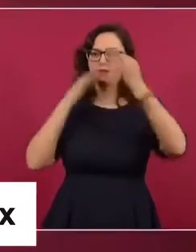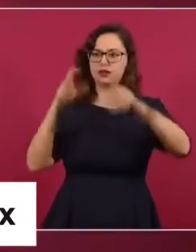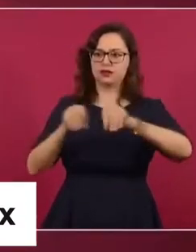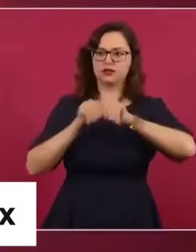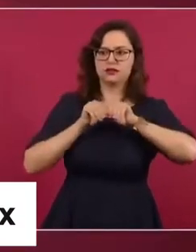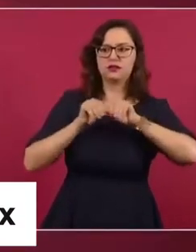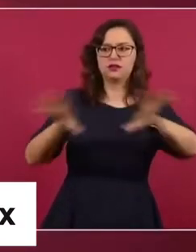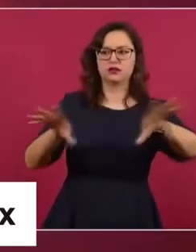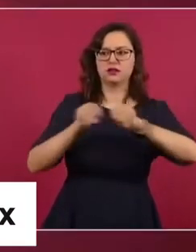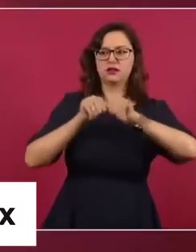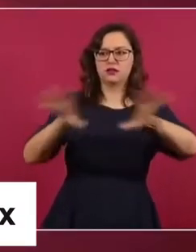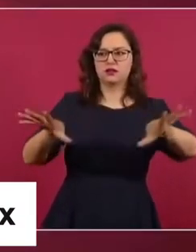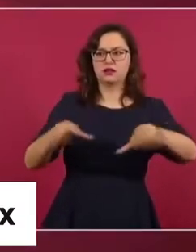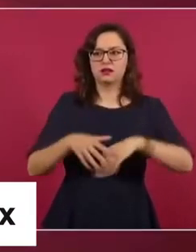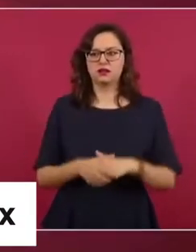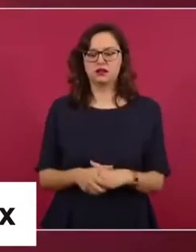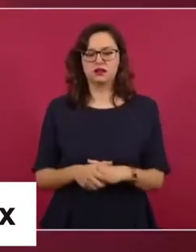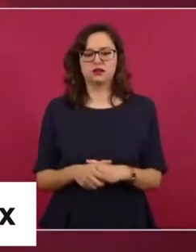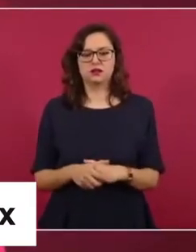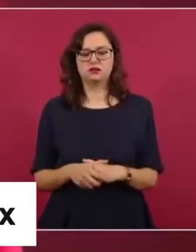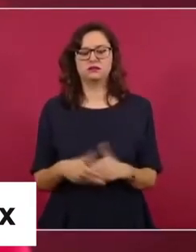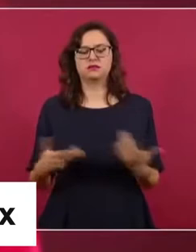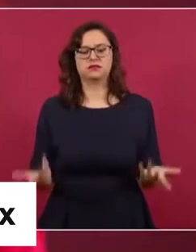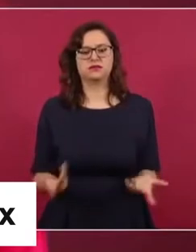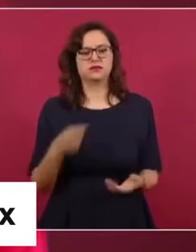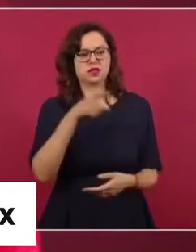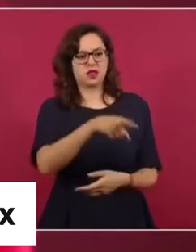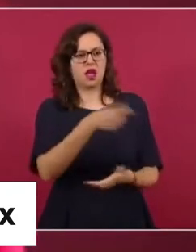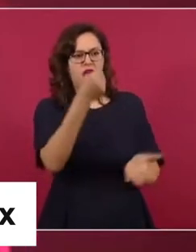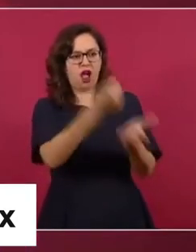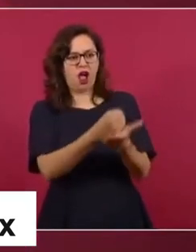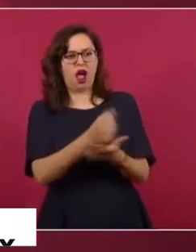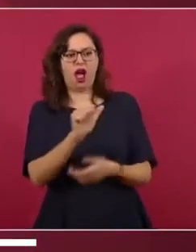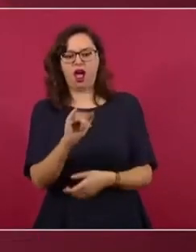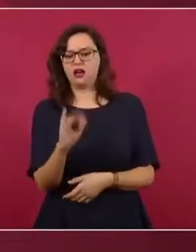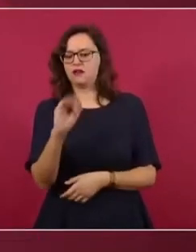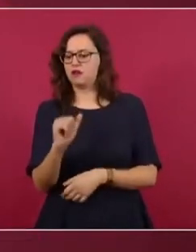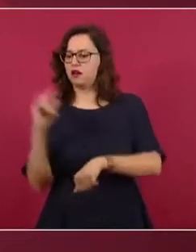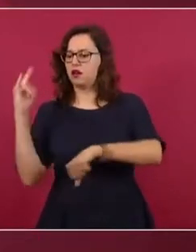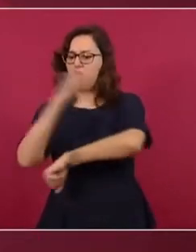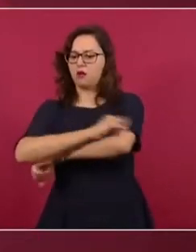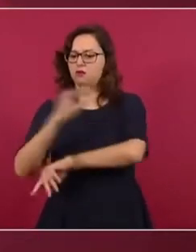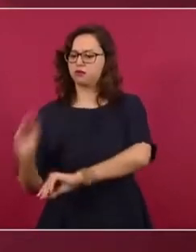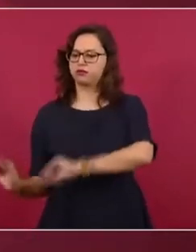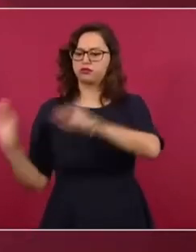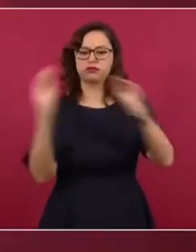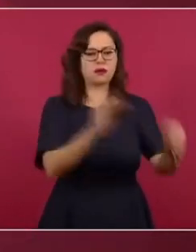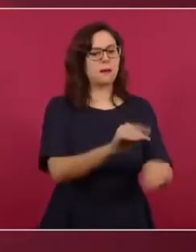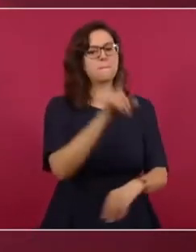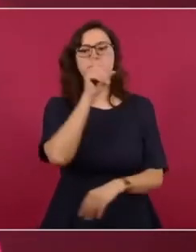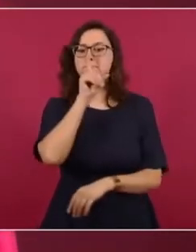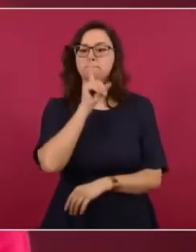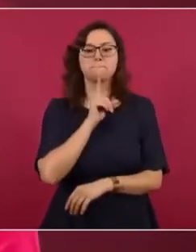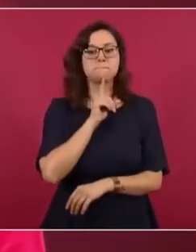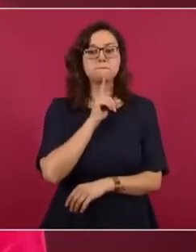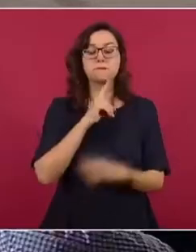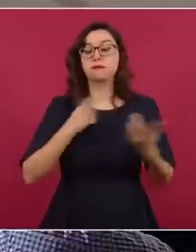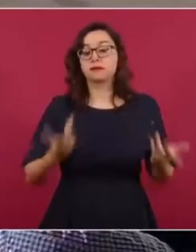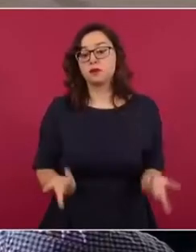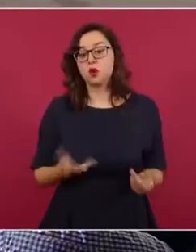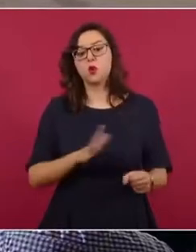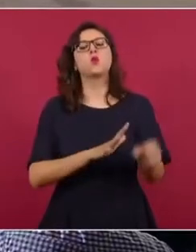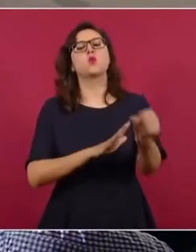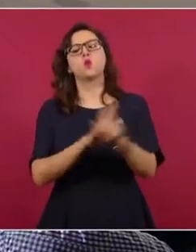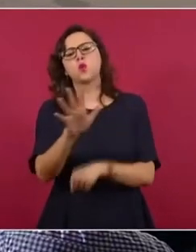se obliga a las aerolíneas a migrar a la IFA, lo cual no es verdad. Lo cierto es que hay un acuerdo entre aerolíneas